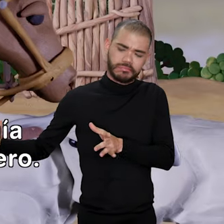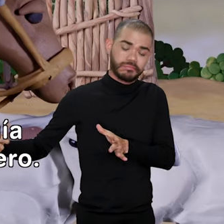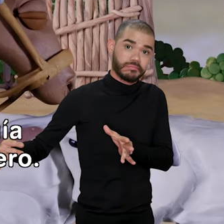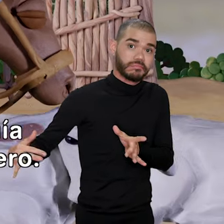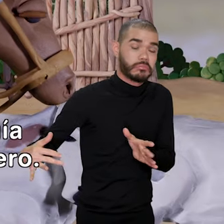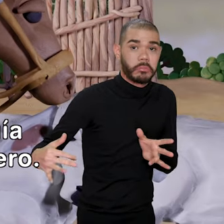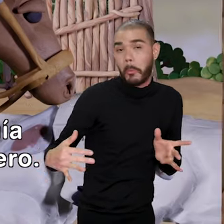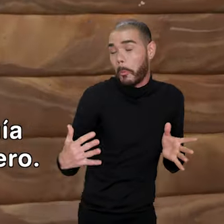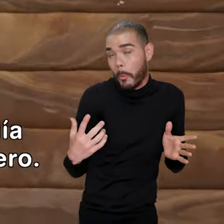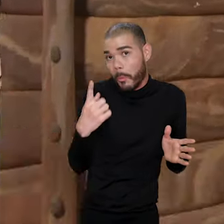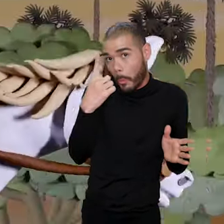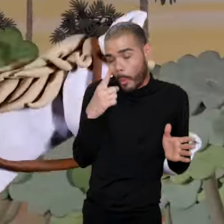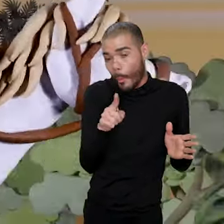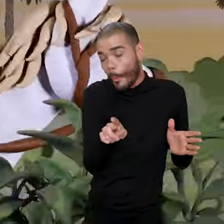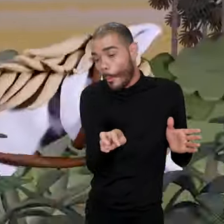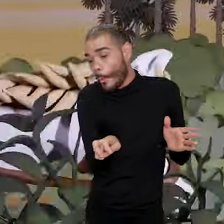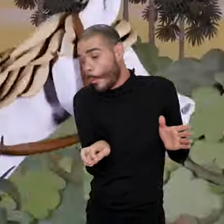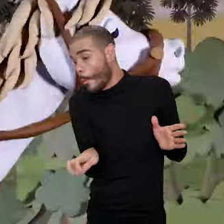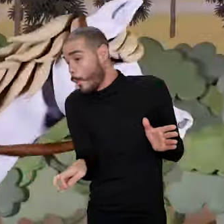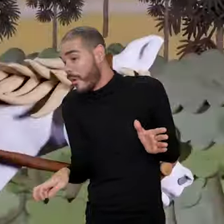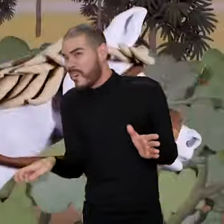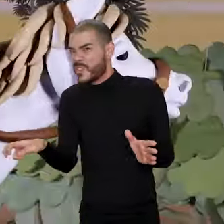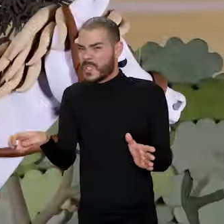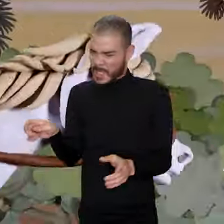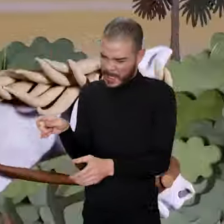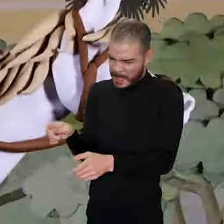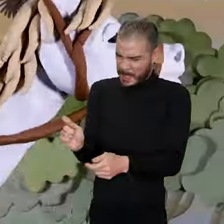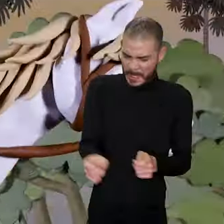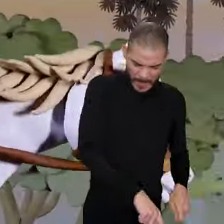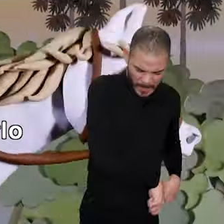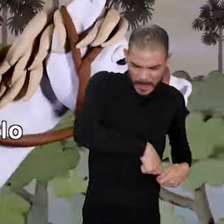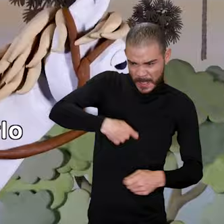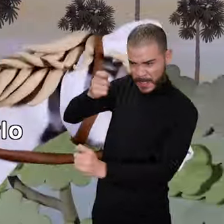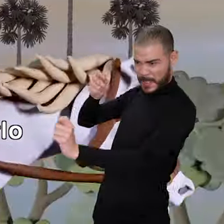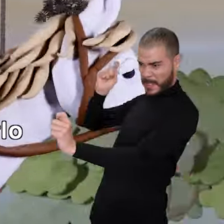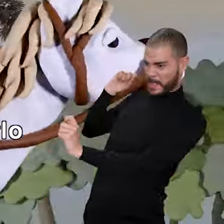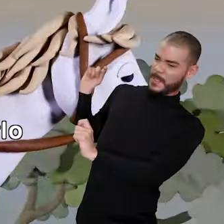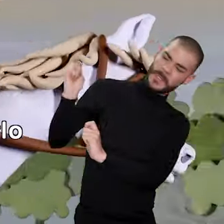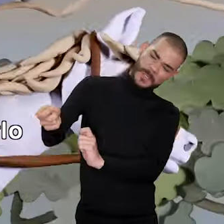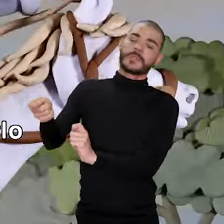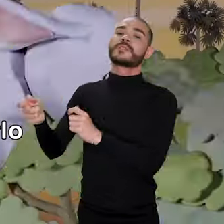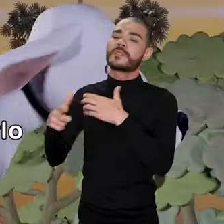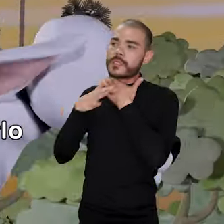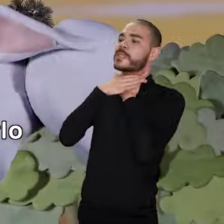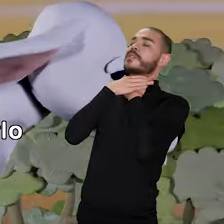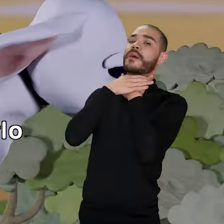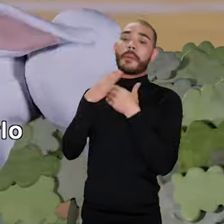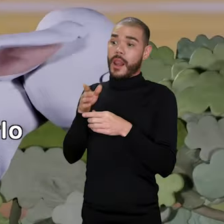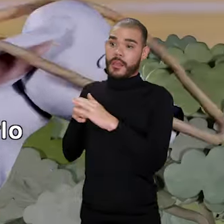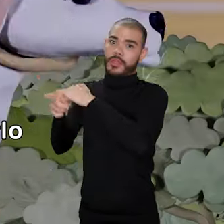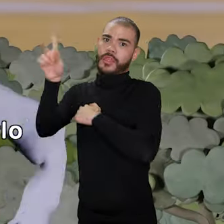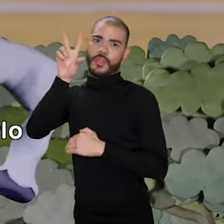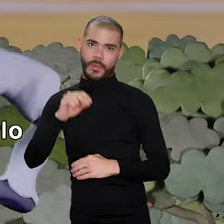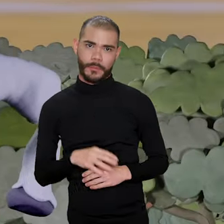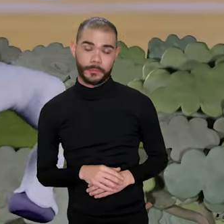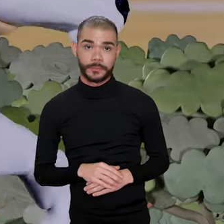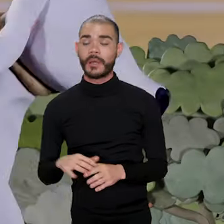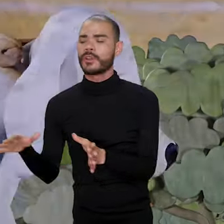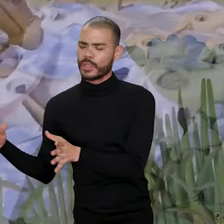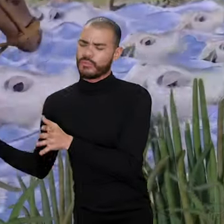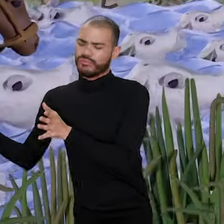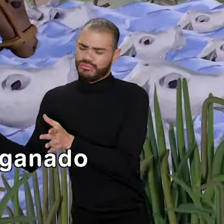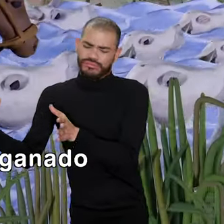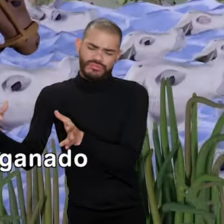del cabrestero. Cuando algún animal se apartaba de la manada, tenían que enlazarlo o colearlo para evitar que escapara.